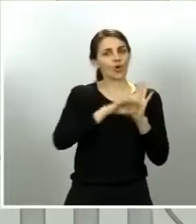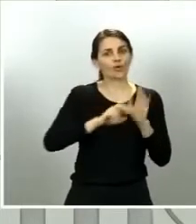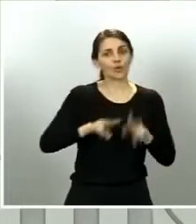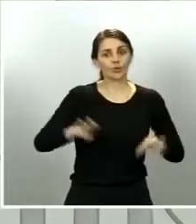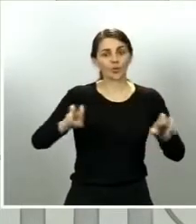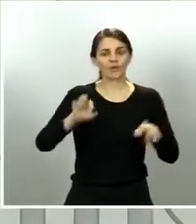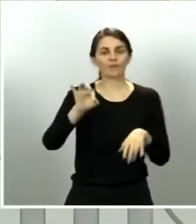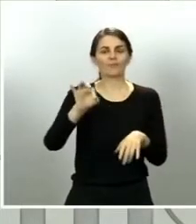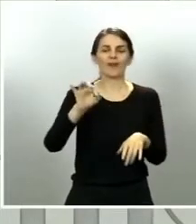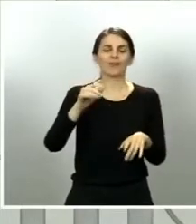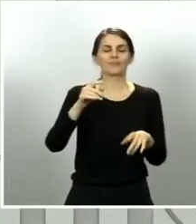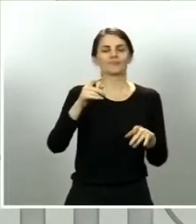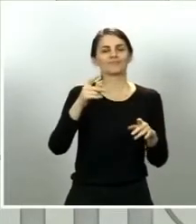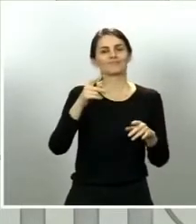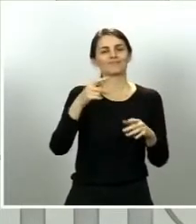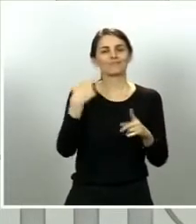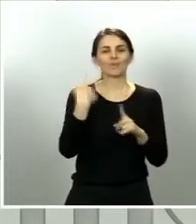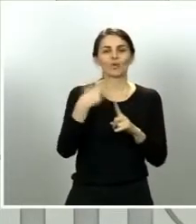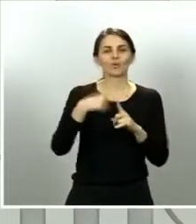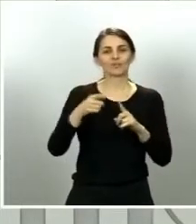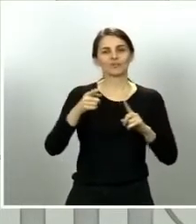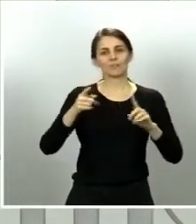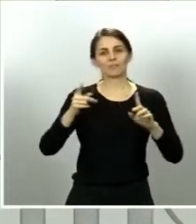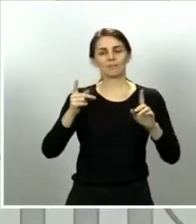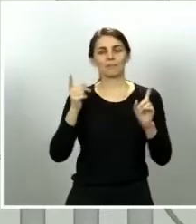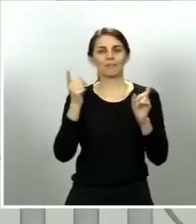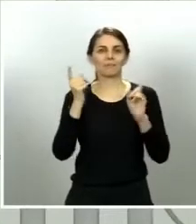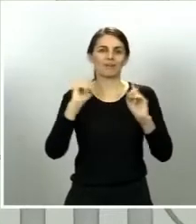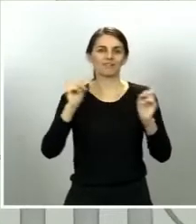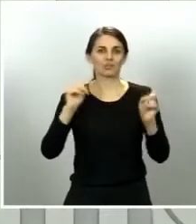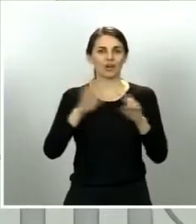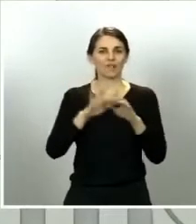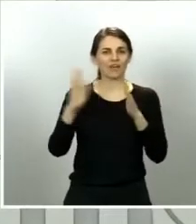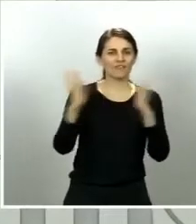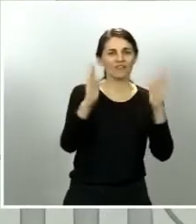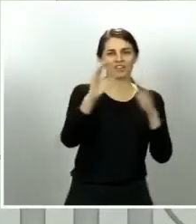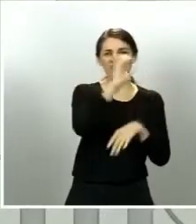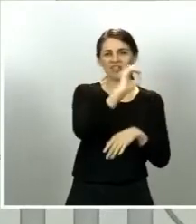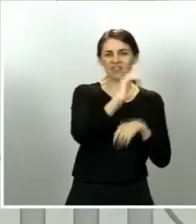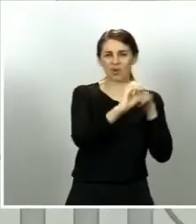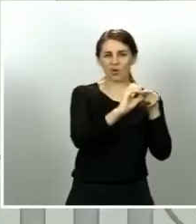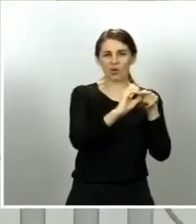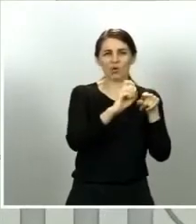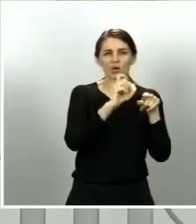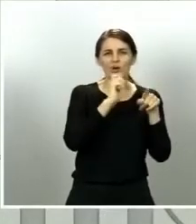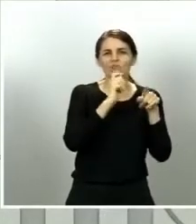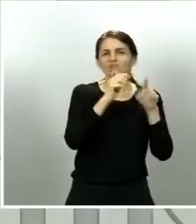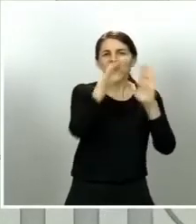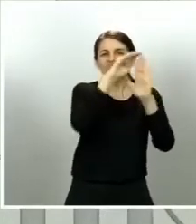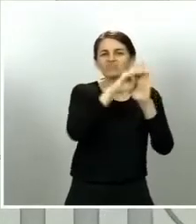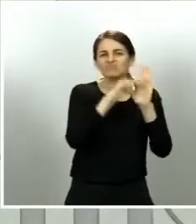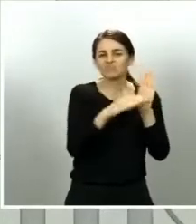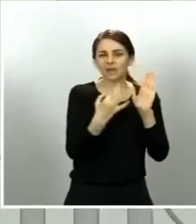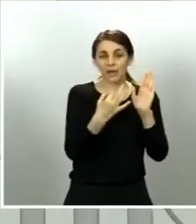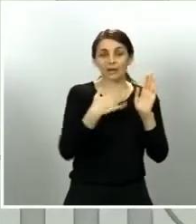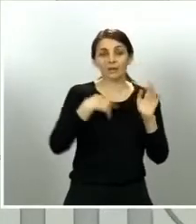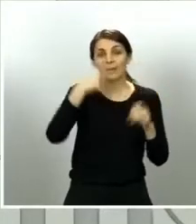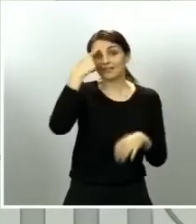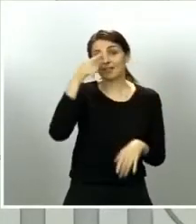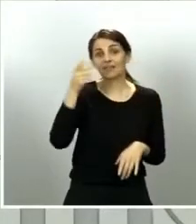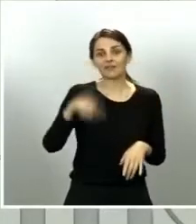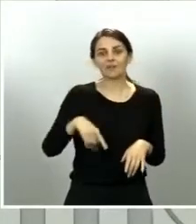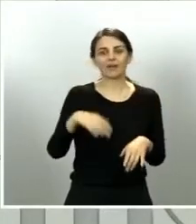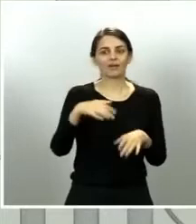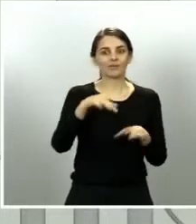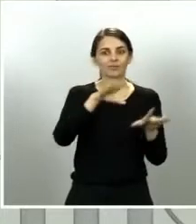cuestiones previstas en la fase cero, y finalmente también para indicar qué islas de nuestro territorio